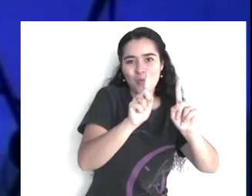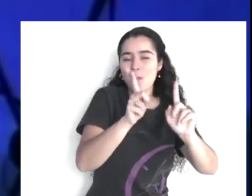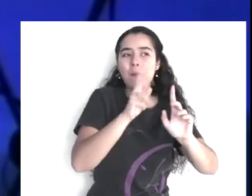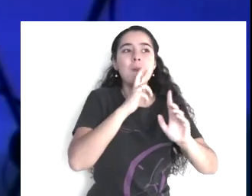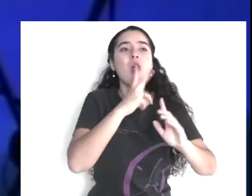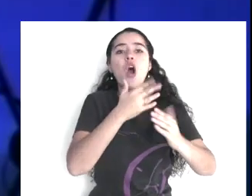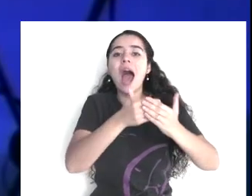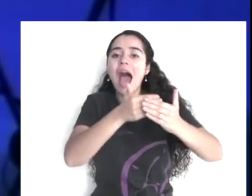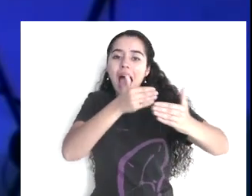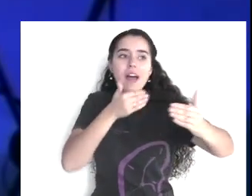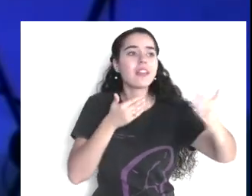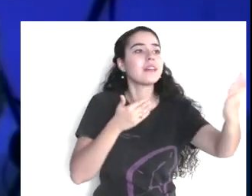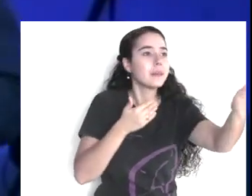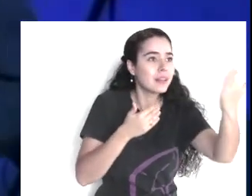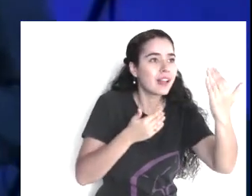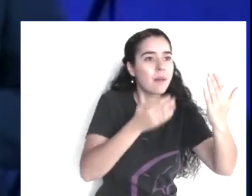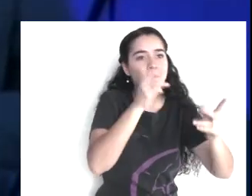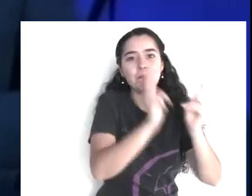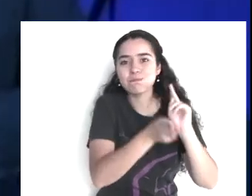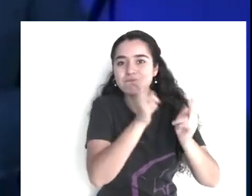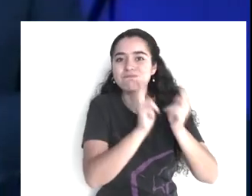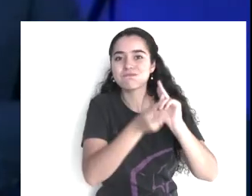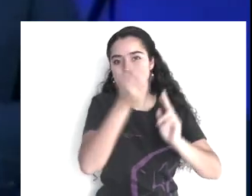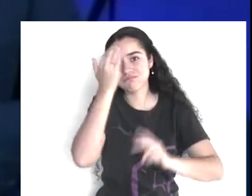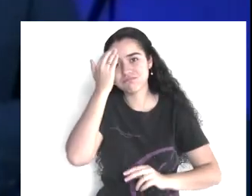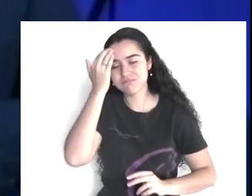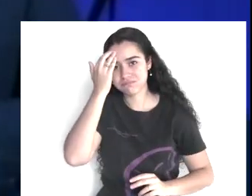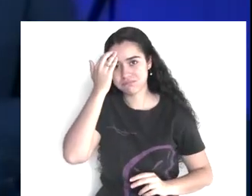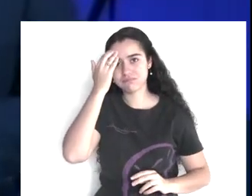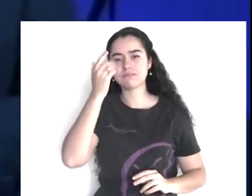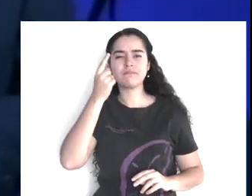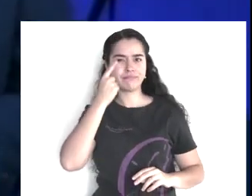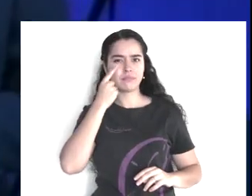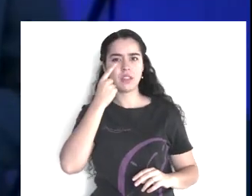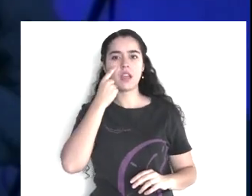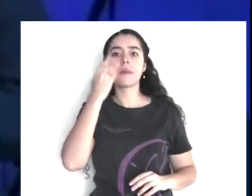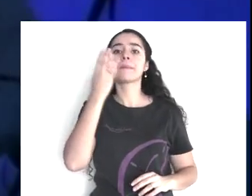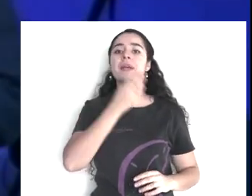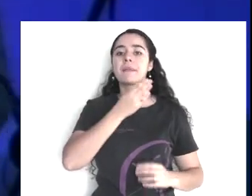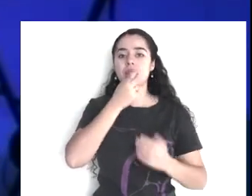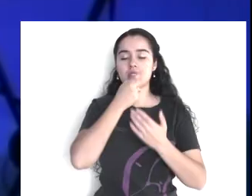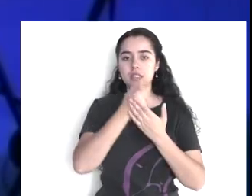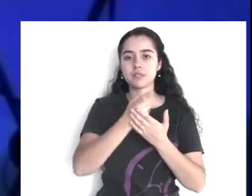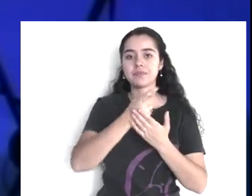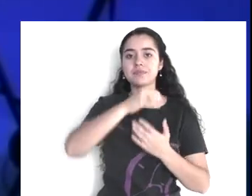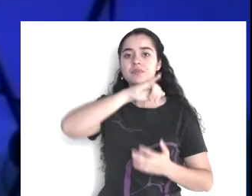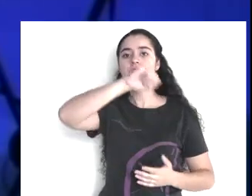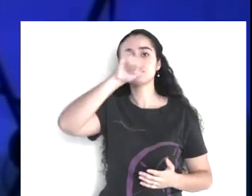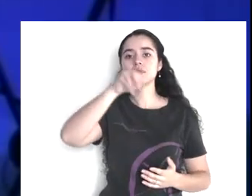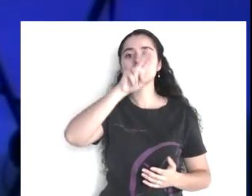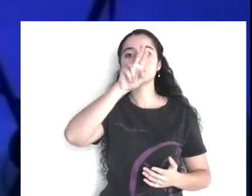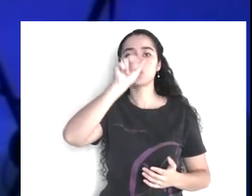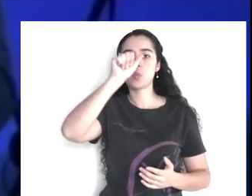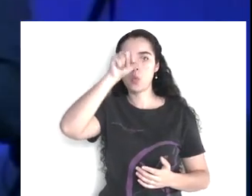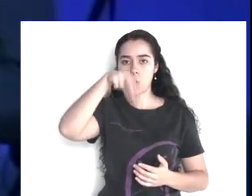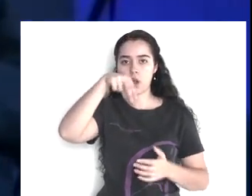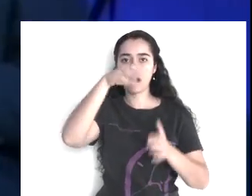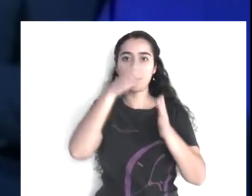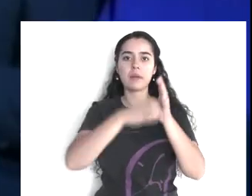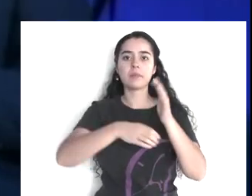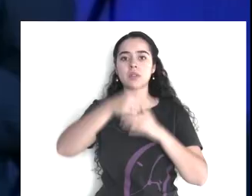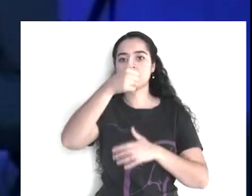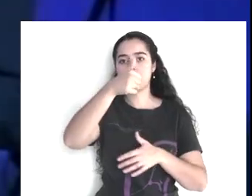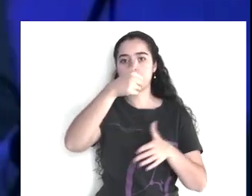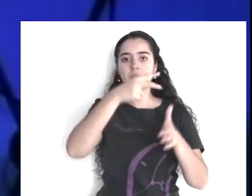¿Sí? Hay un versículo, en Juan 6, 8, no tiene que buscarlo, donde dice que